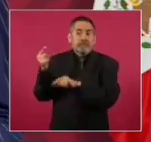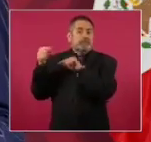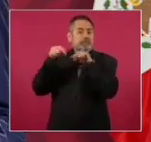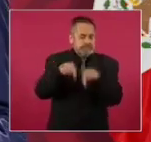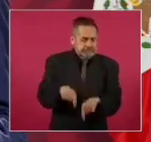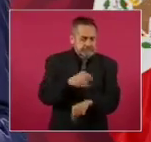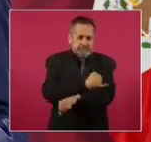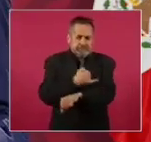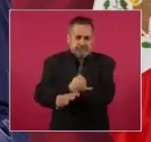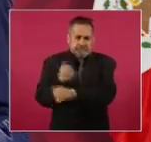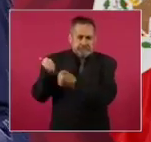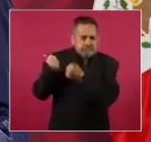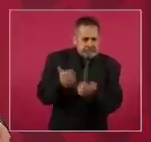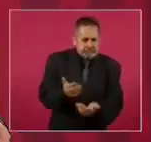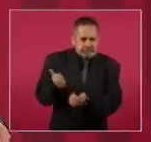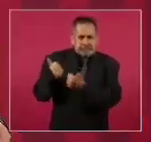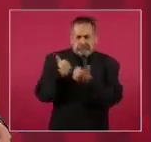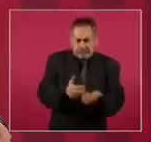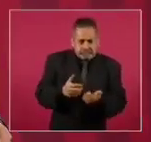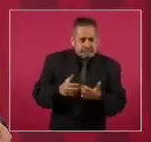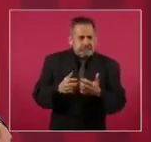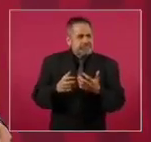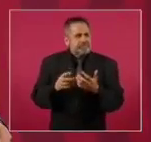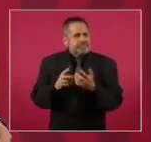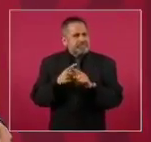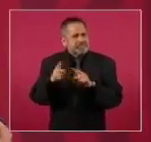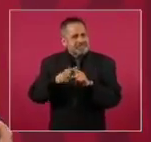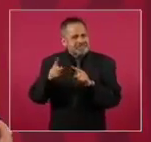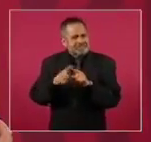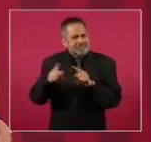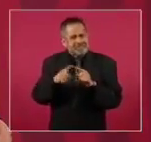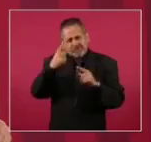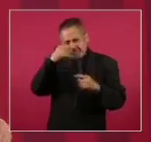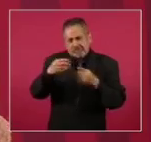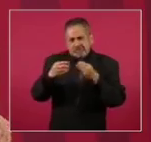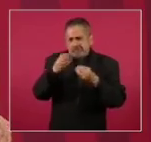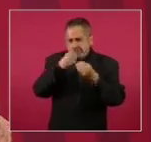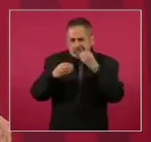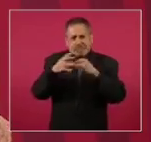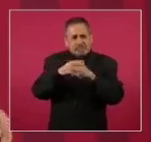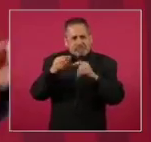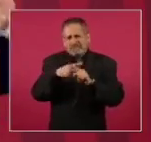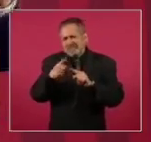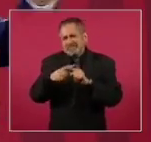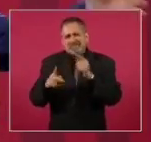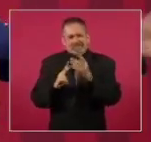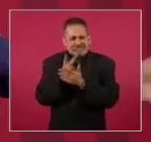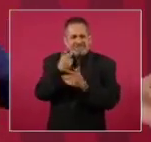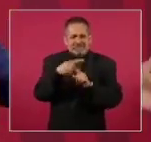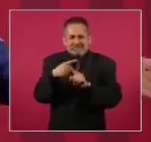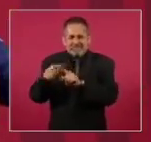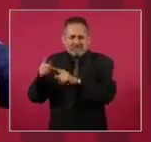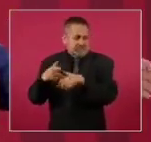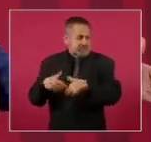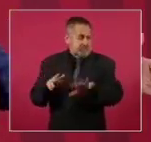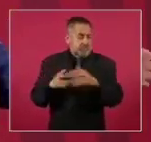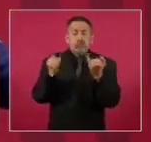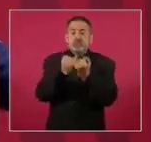Hay gente mucho, mucho, muy trabajadora, lo mismo en Tlaxcala, en pequeñas